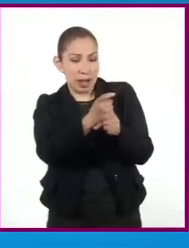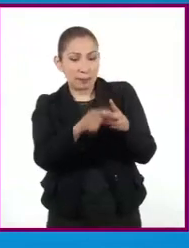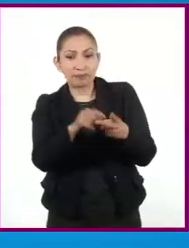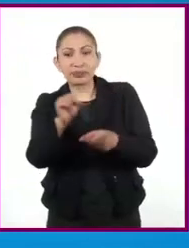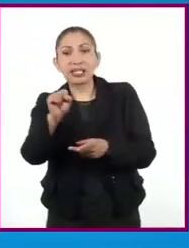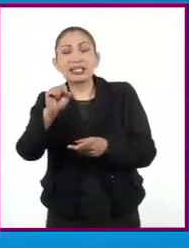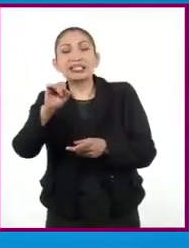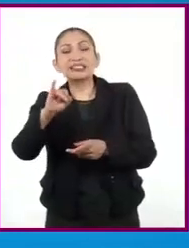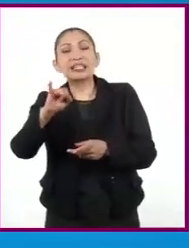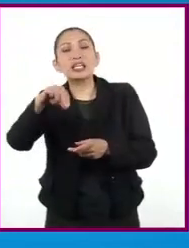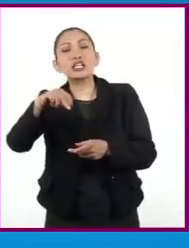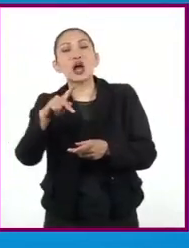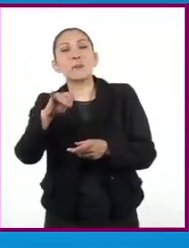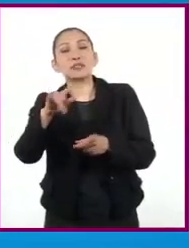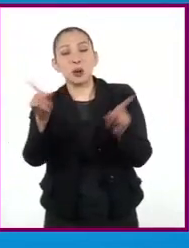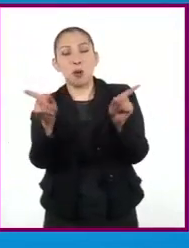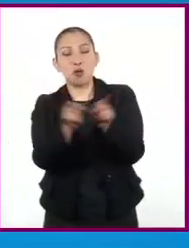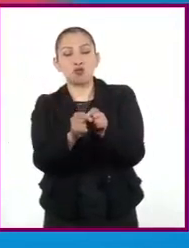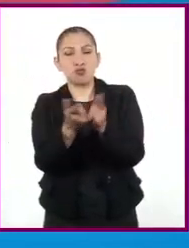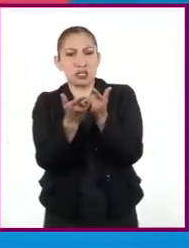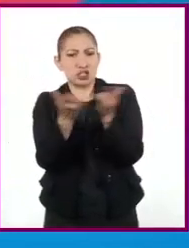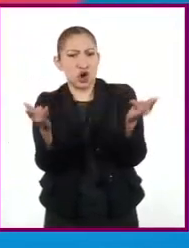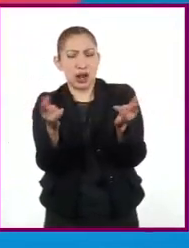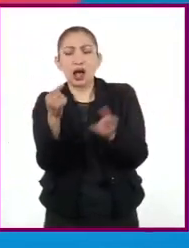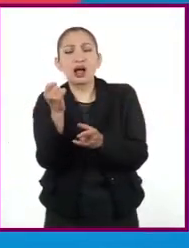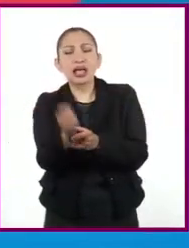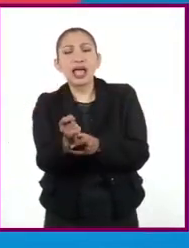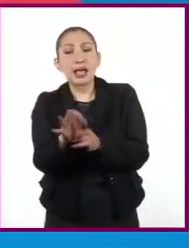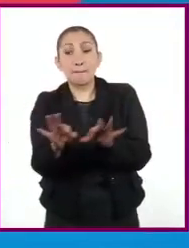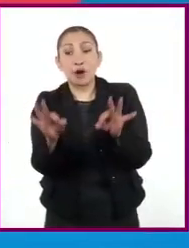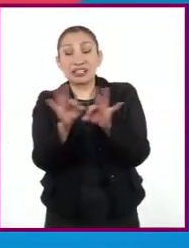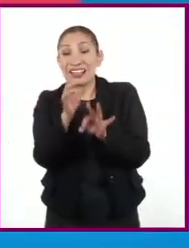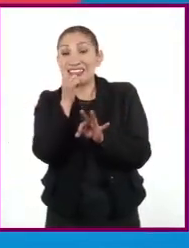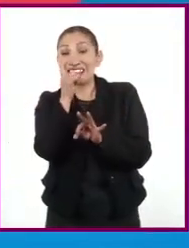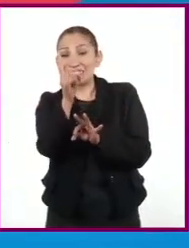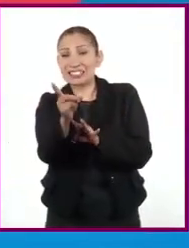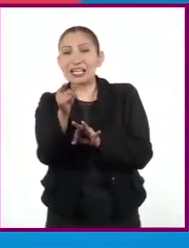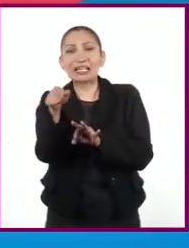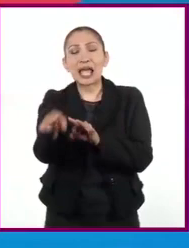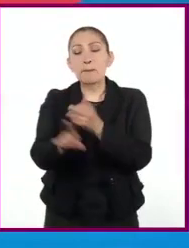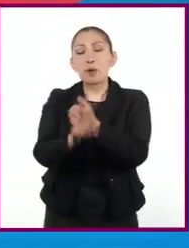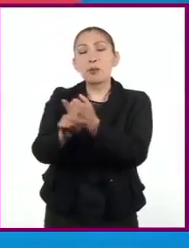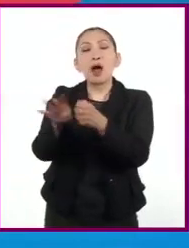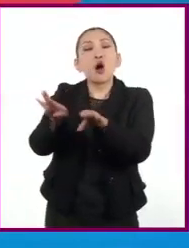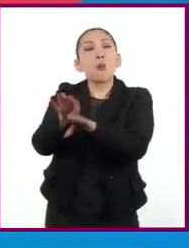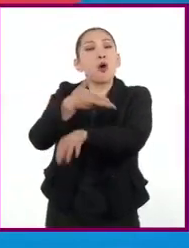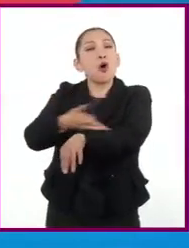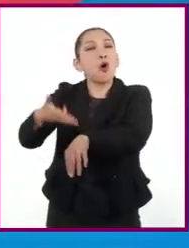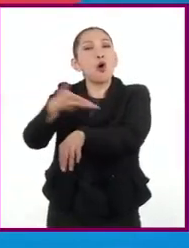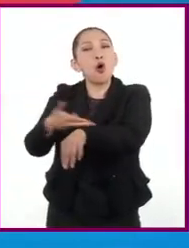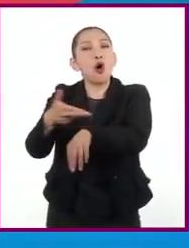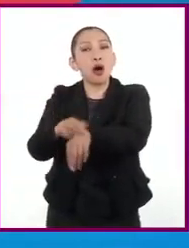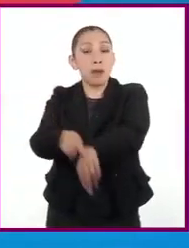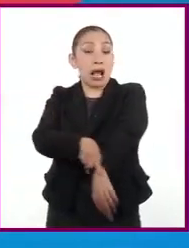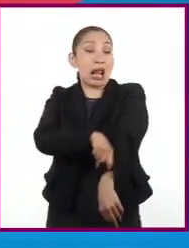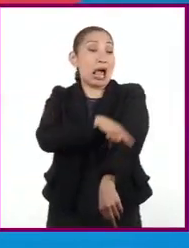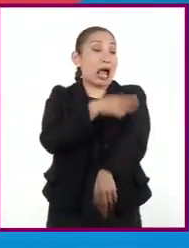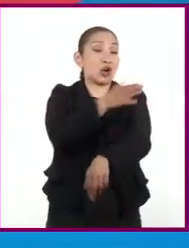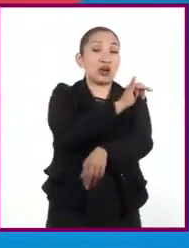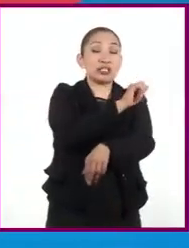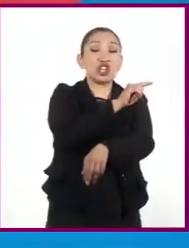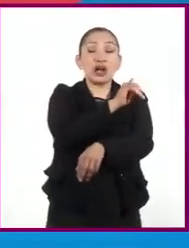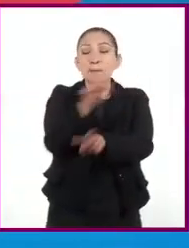sinopsis es un breve resumen del relato. Aquí es fundamental mencionar la resolución del conflicto. Es más largo que el storyline